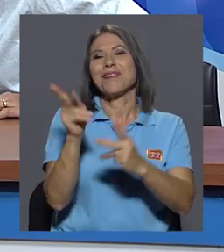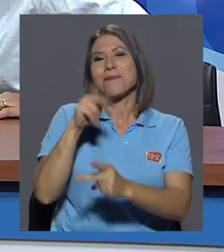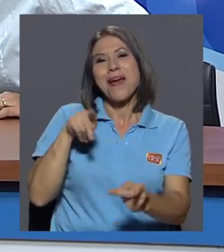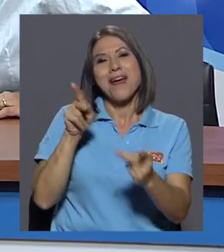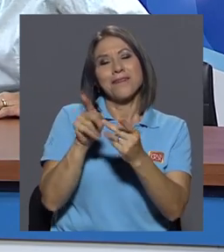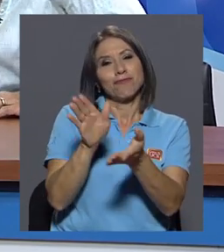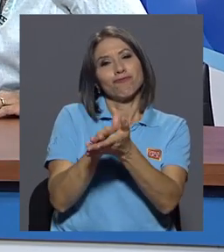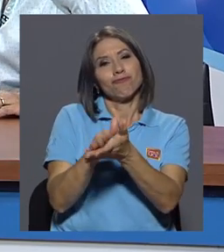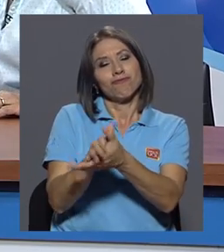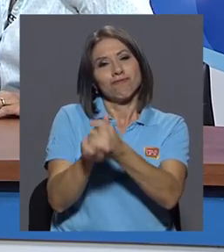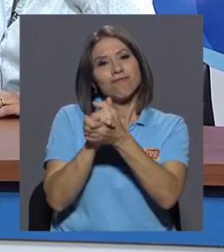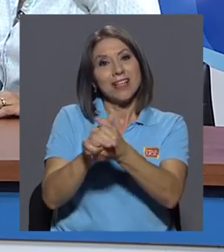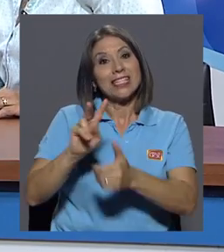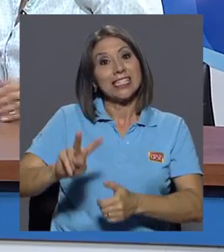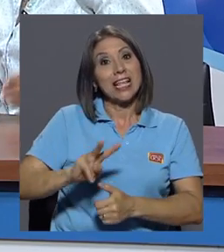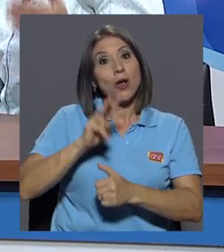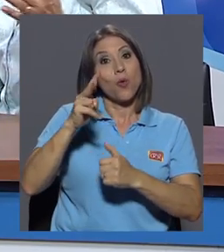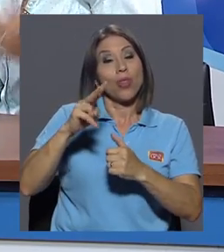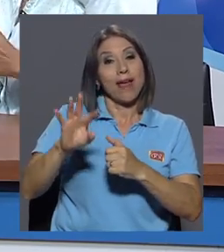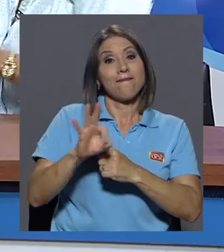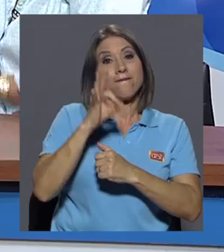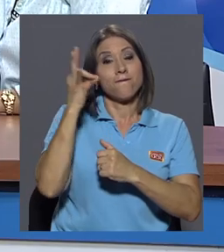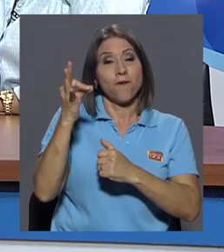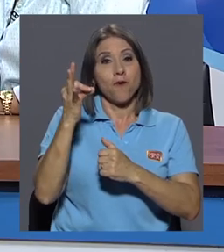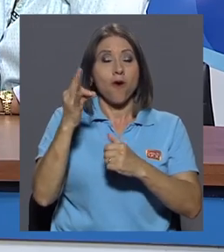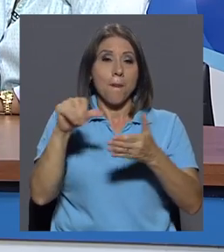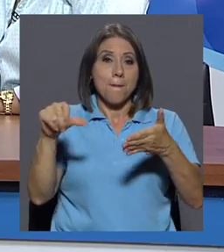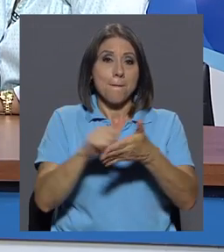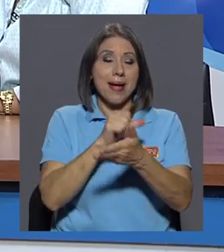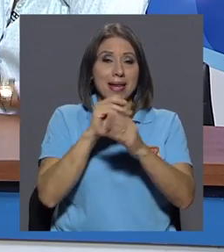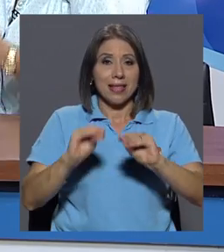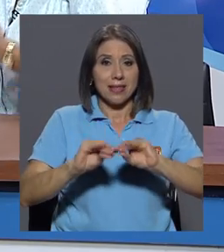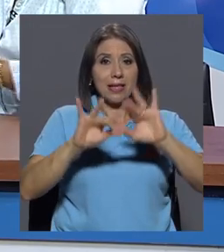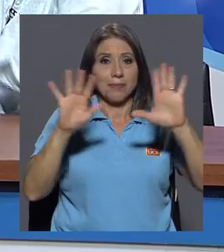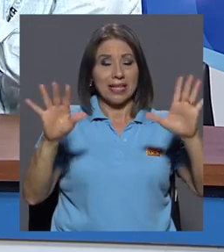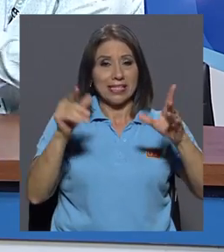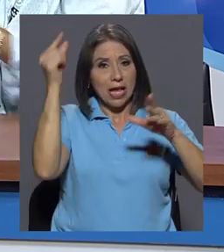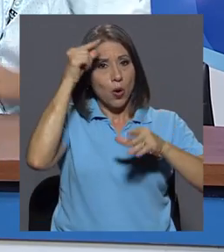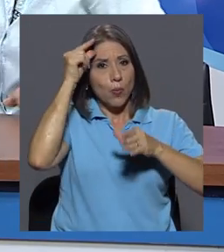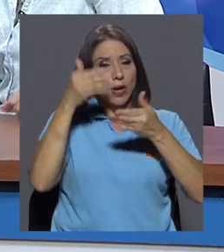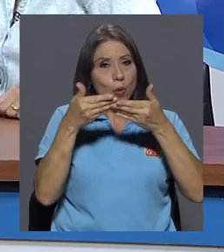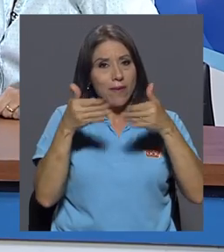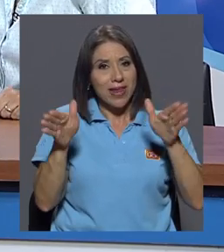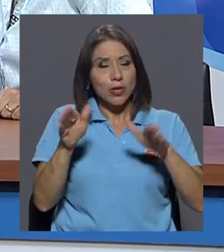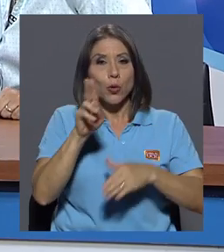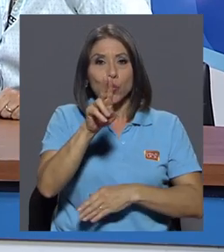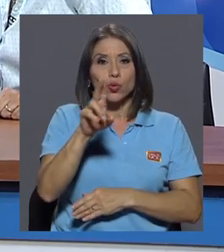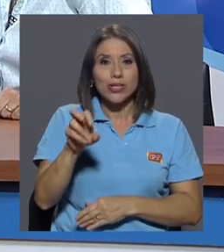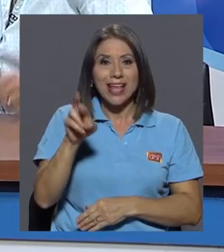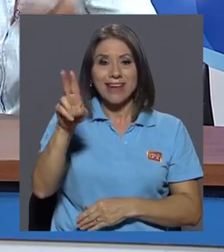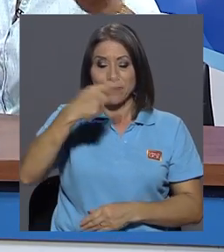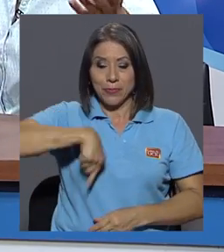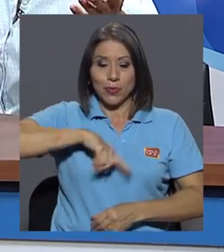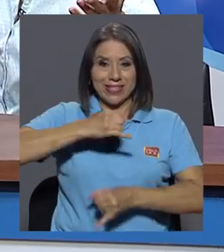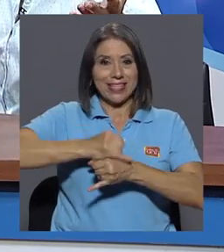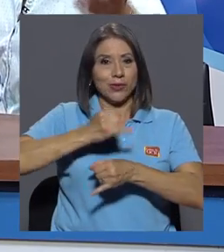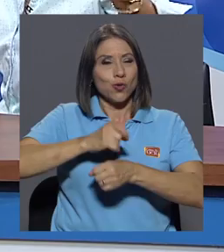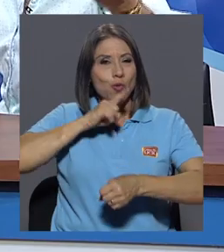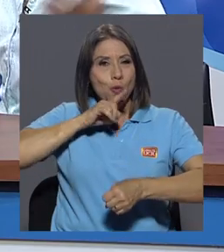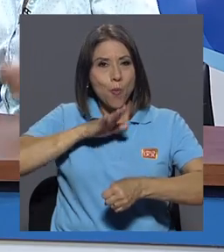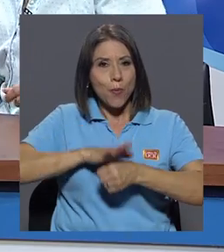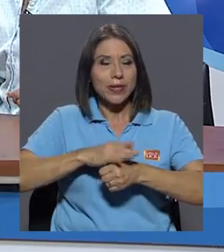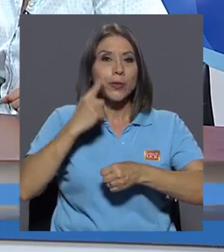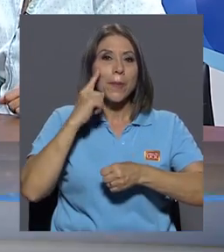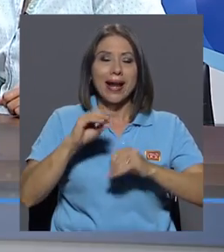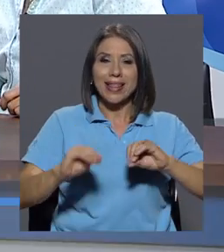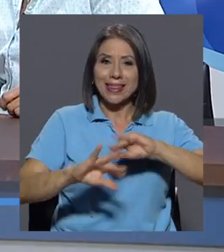felicitarlos por esta segunda versión del sitio de transparencia de gobierno abierto de la UCR, una muestra más del compromiso de nuestra institución por precisamente